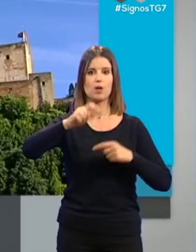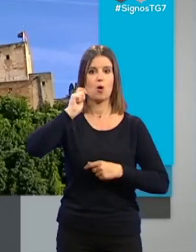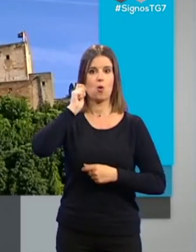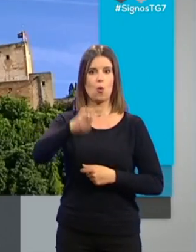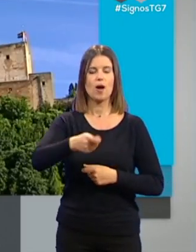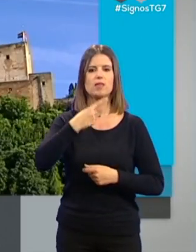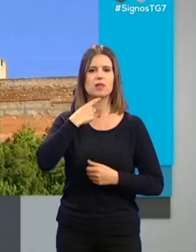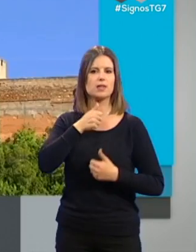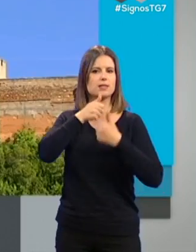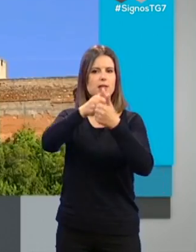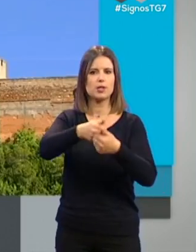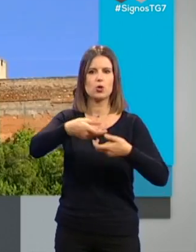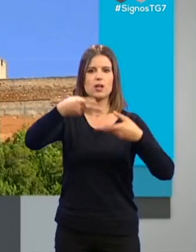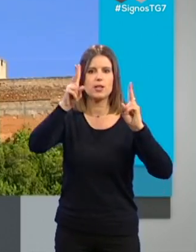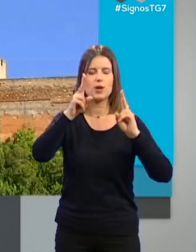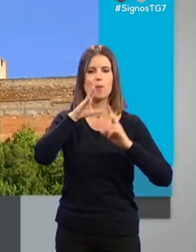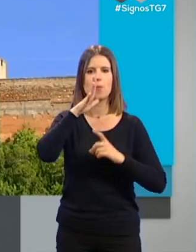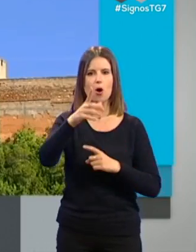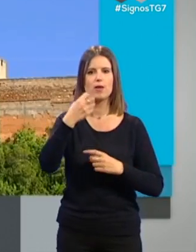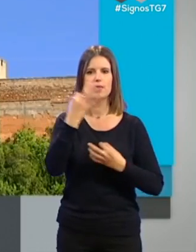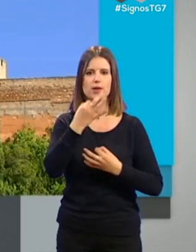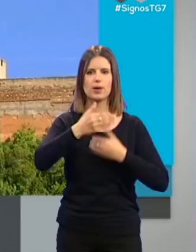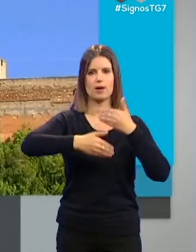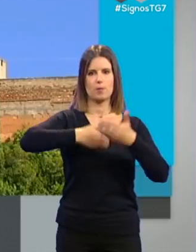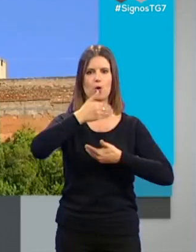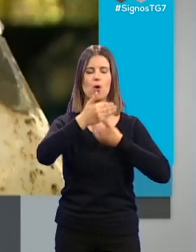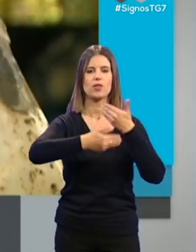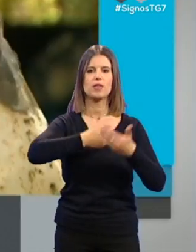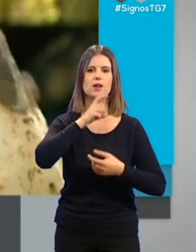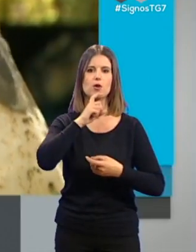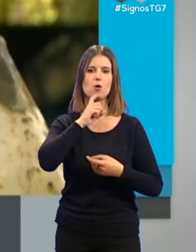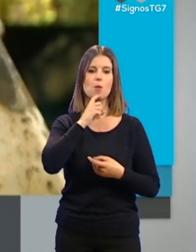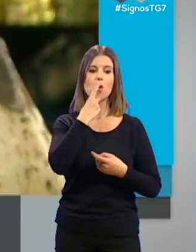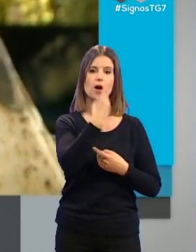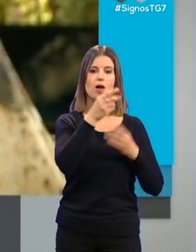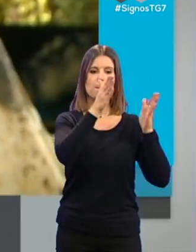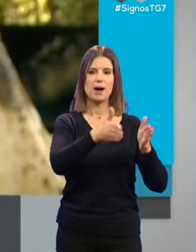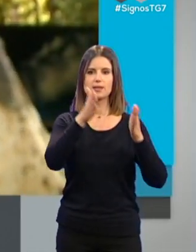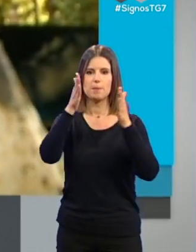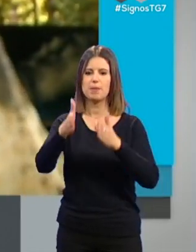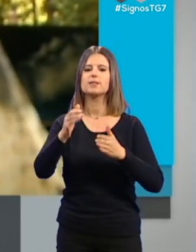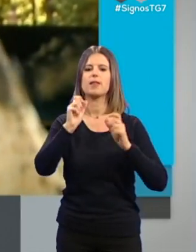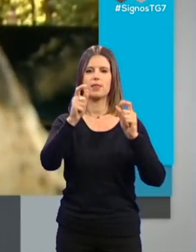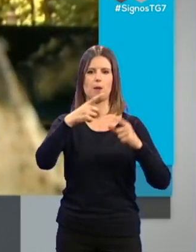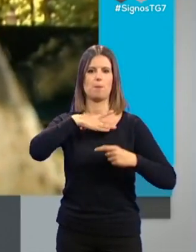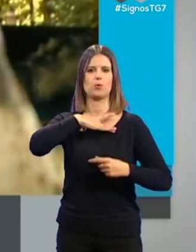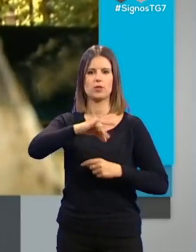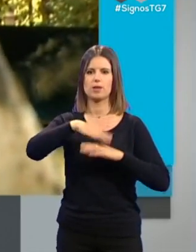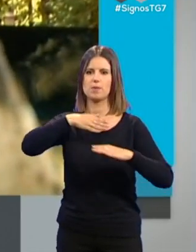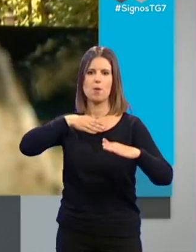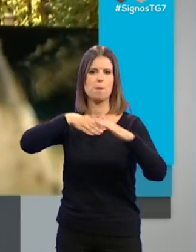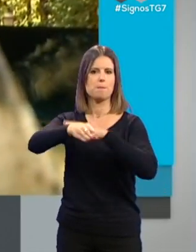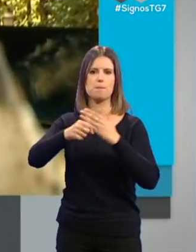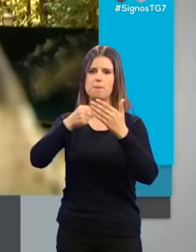sobreseguimiento libre al entender que se ha de proceder en el sentido de conceder a las partes la posibilidad de acceso a los máximos